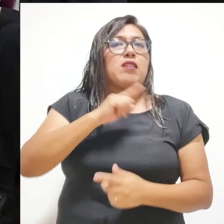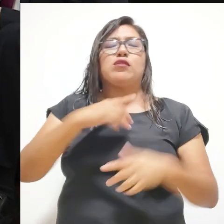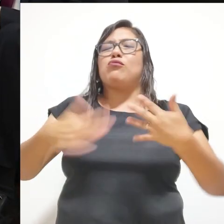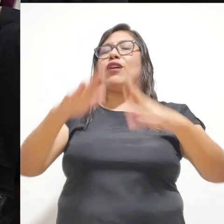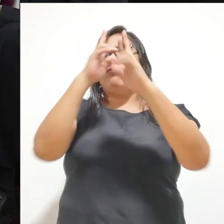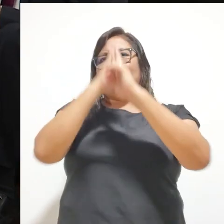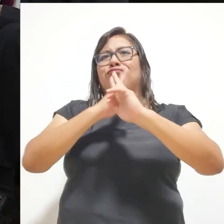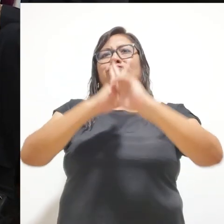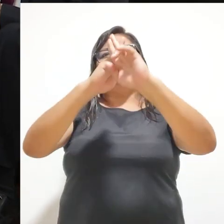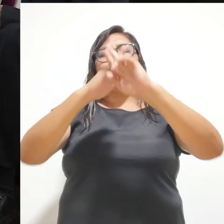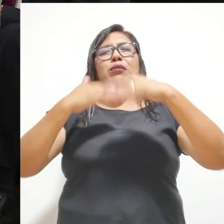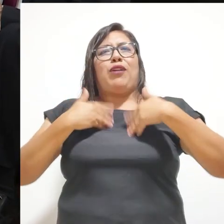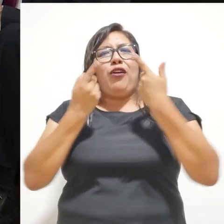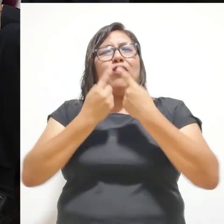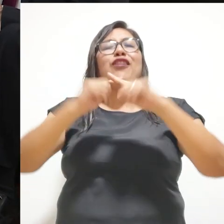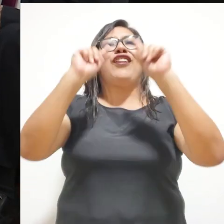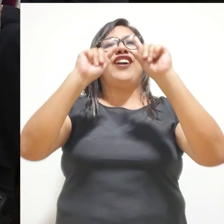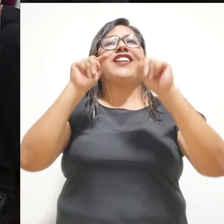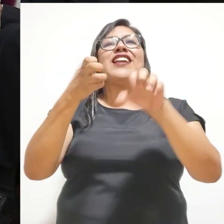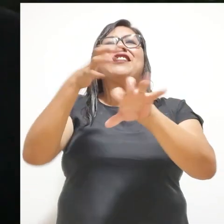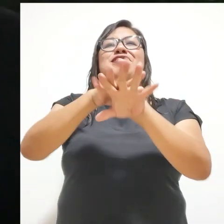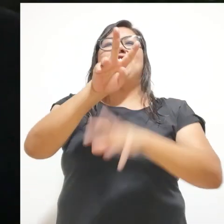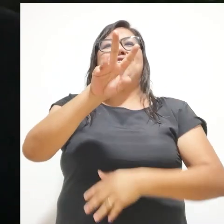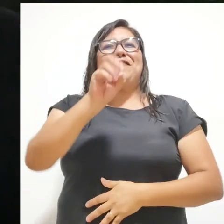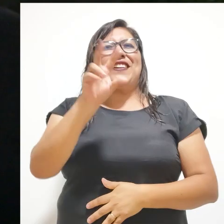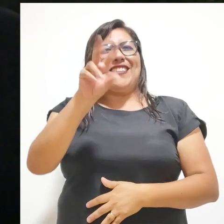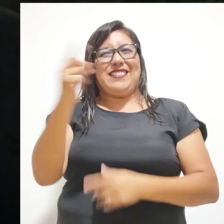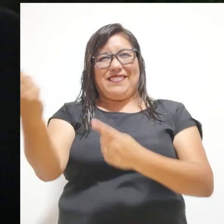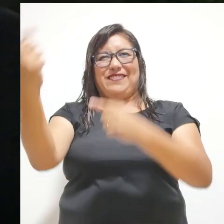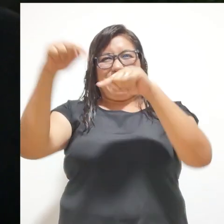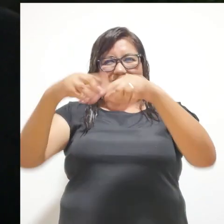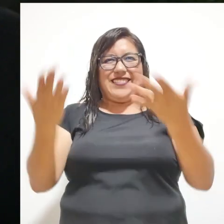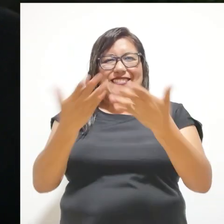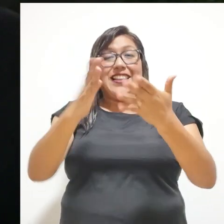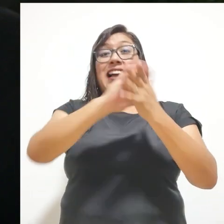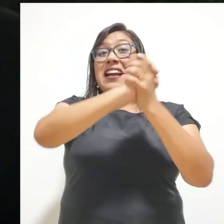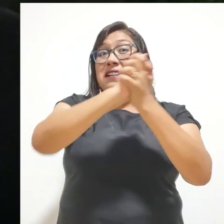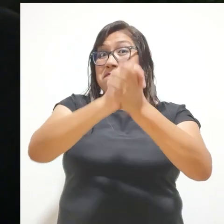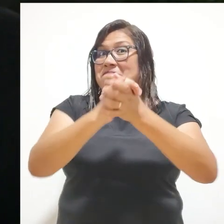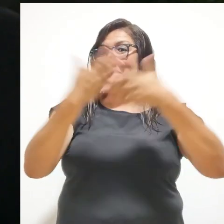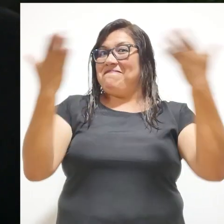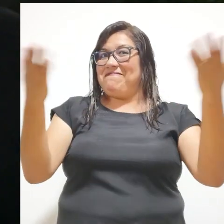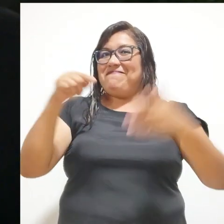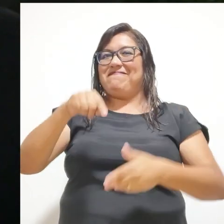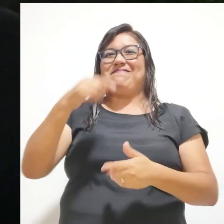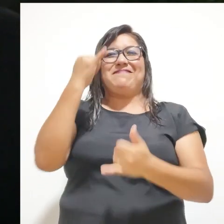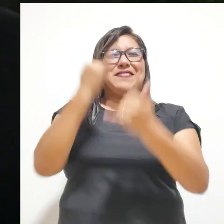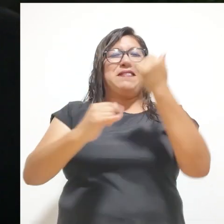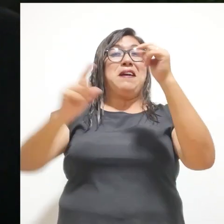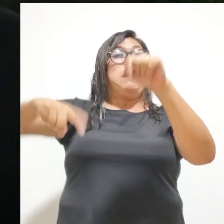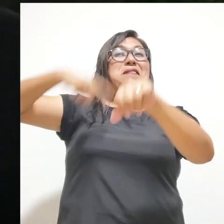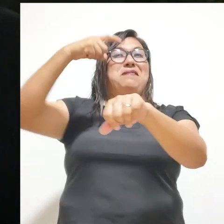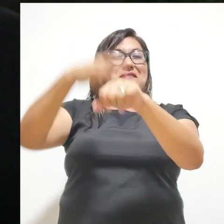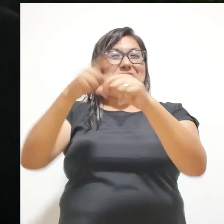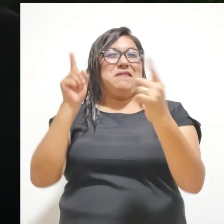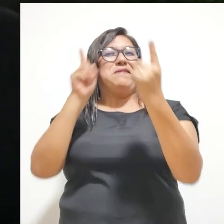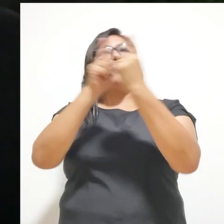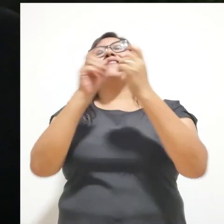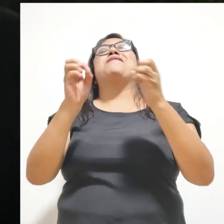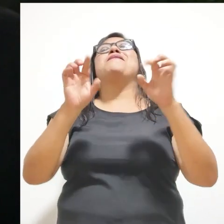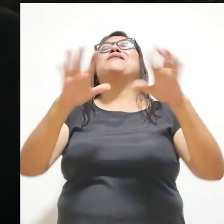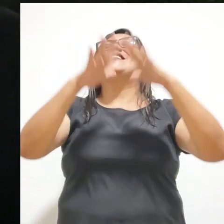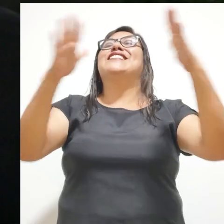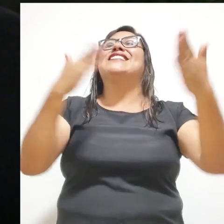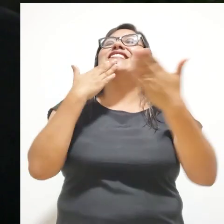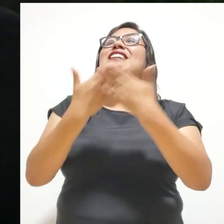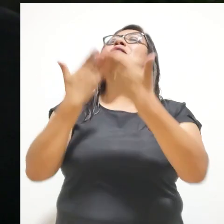nosotros un honor haberlo tenido en Inclusión 2030 amigas y amigos con nosotros será hasta una próxima